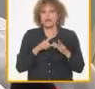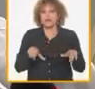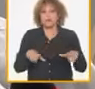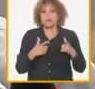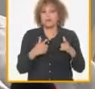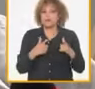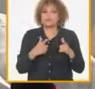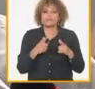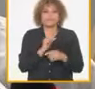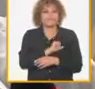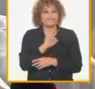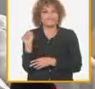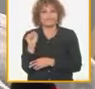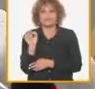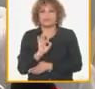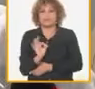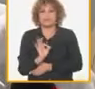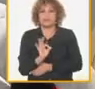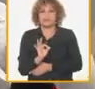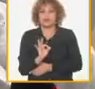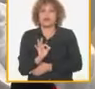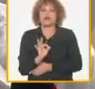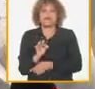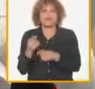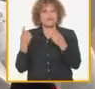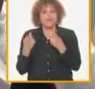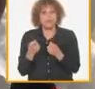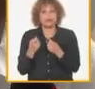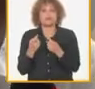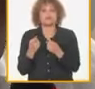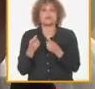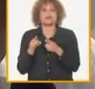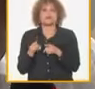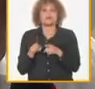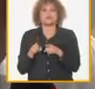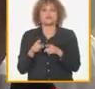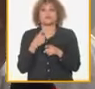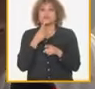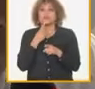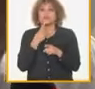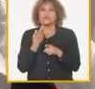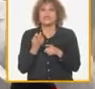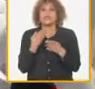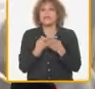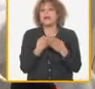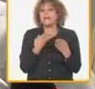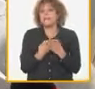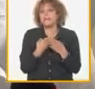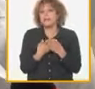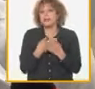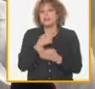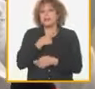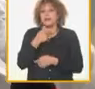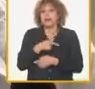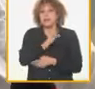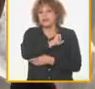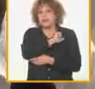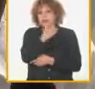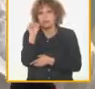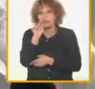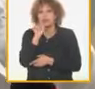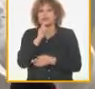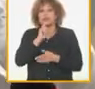y entonces no logramos buscar mecanismos efectivos la empresa que logre esto que se está